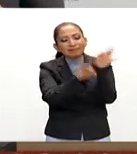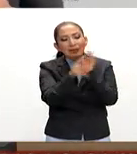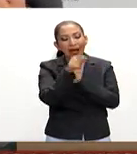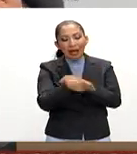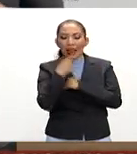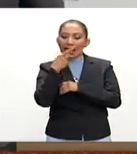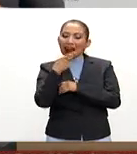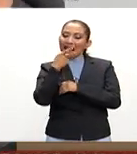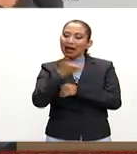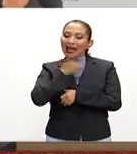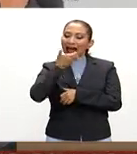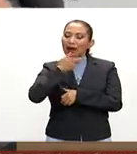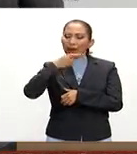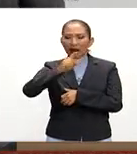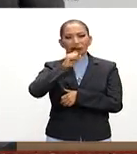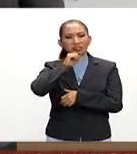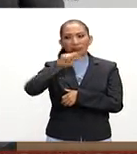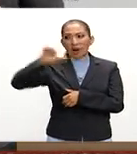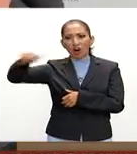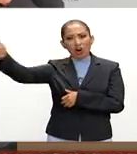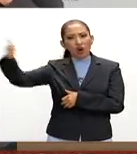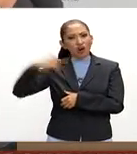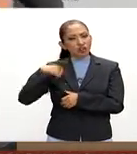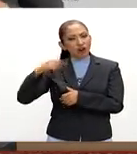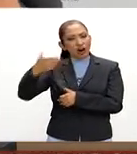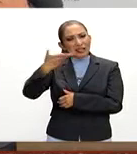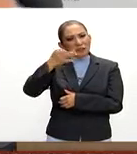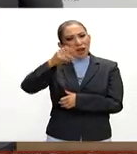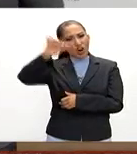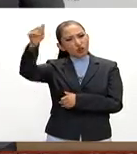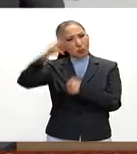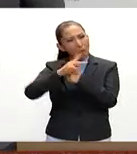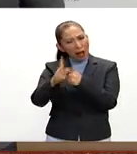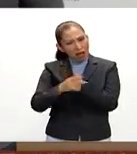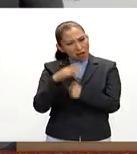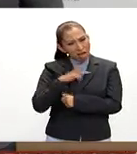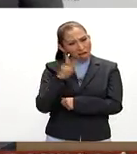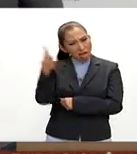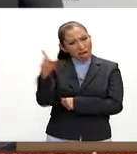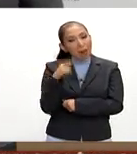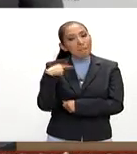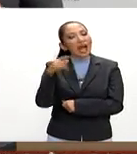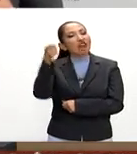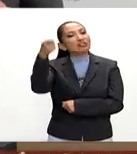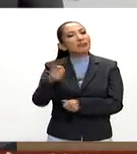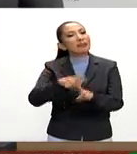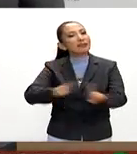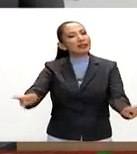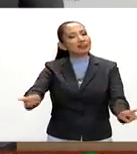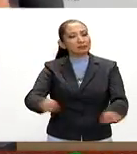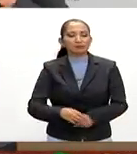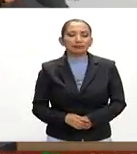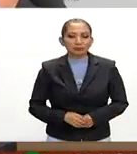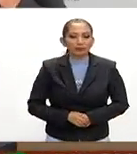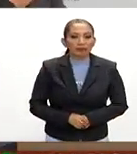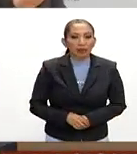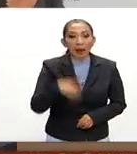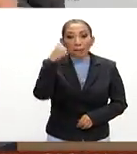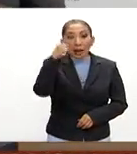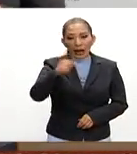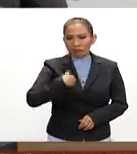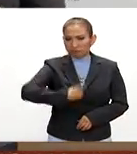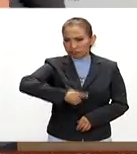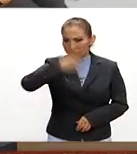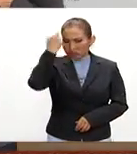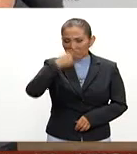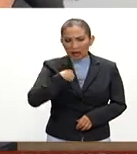en nuestra habla diaria pero que también lo están en las de los hispanohablantes de otros países solo que con significados diferentes para quien no lo